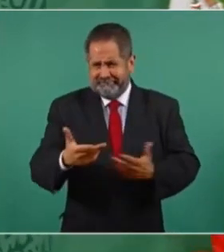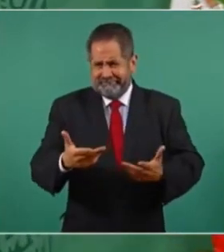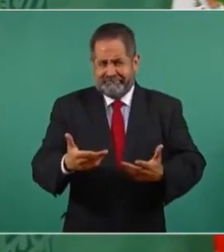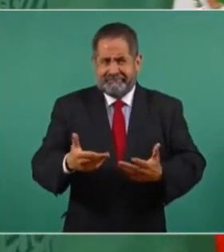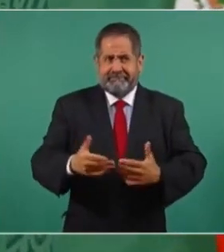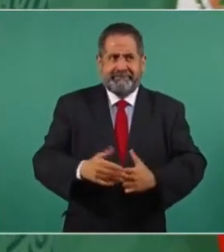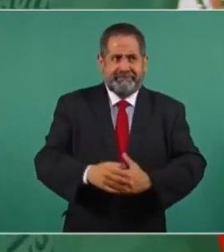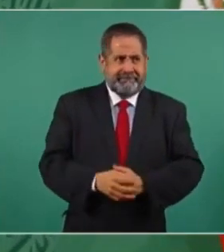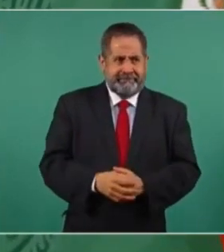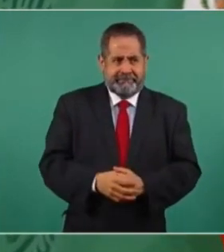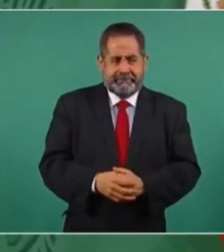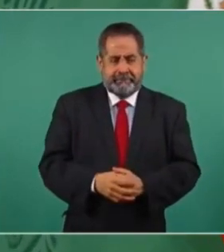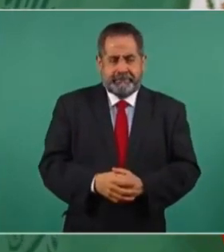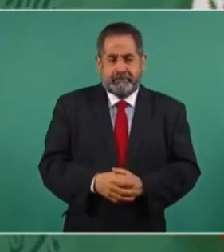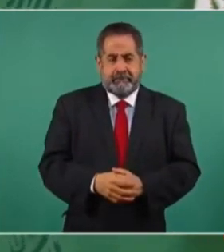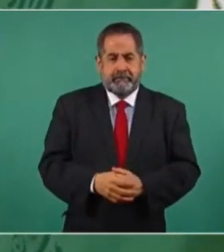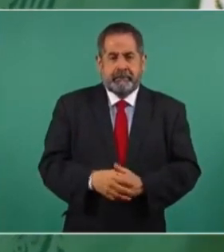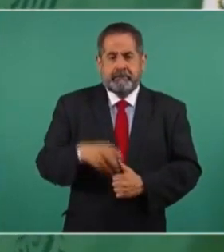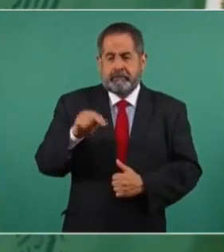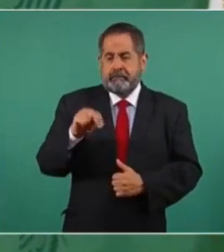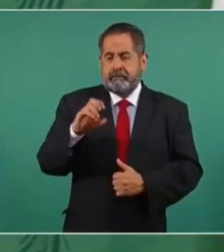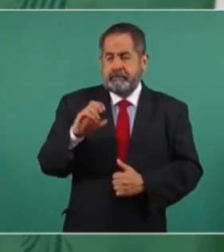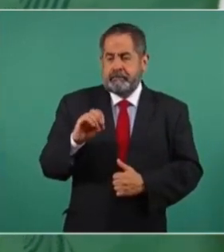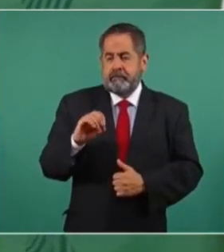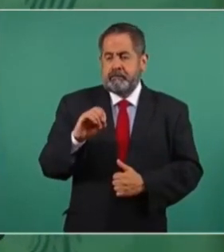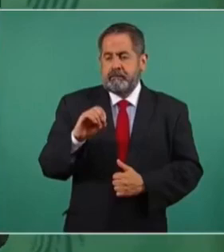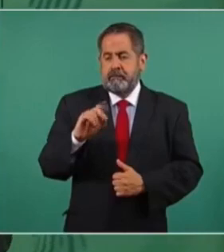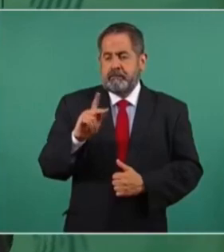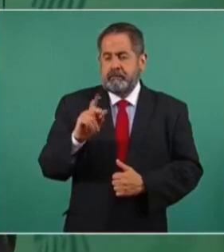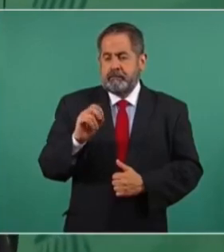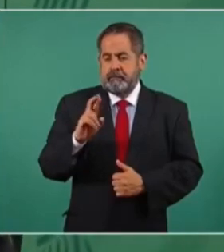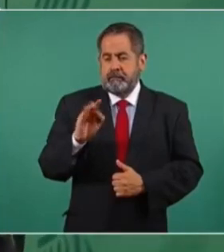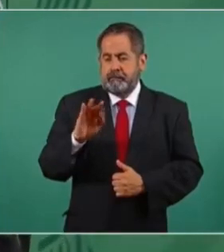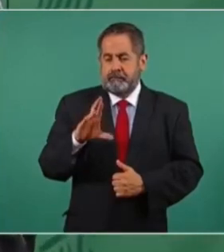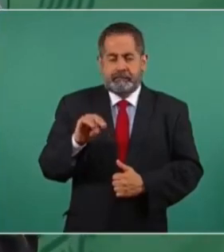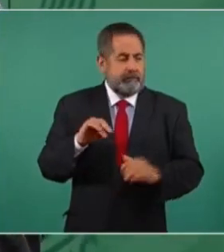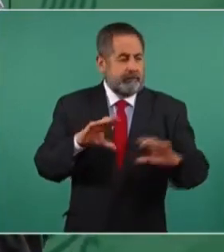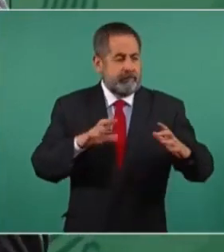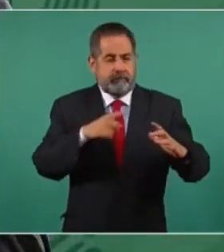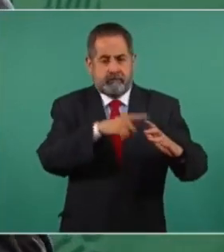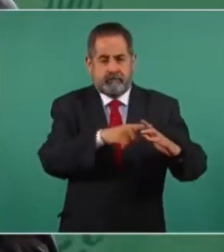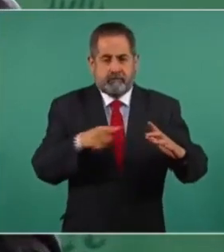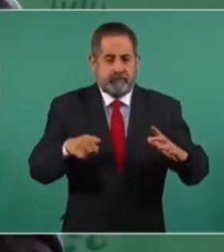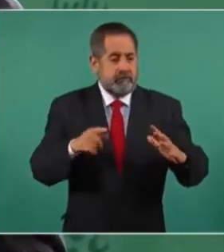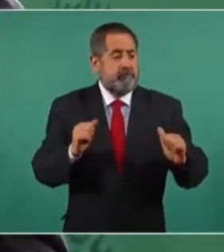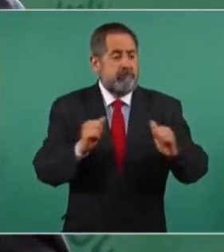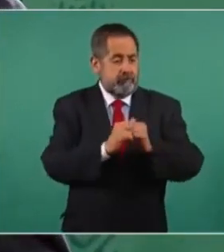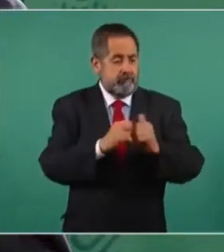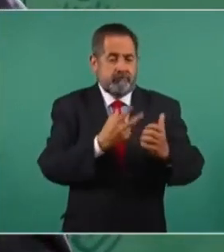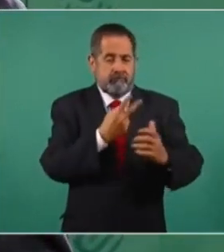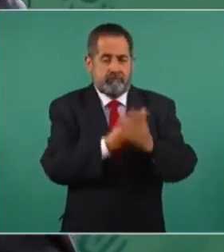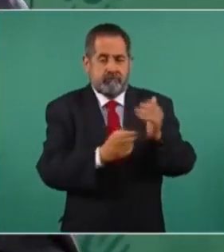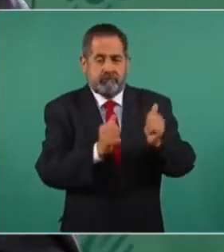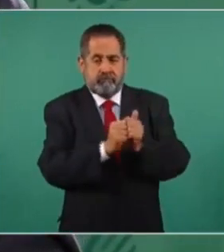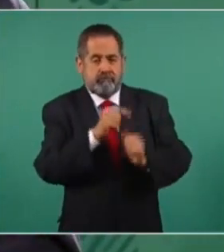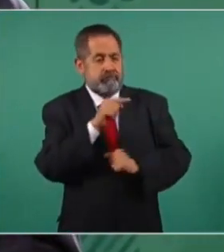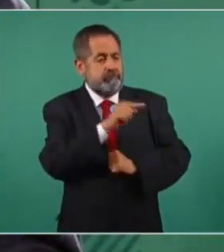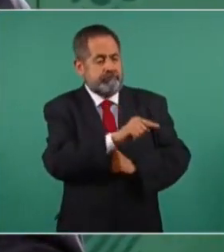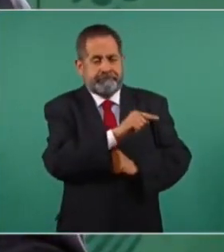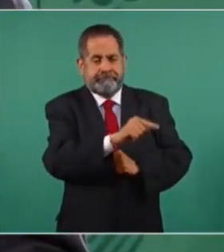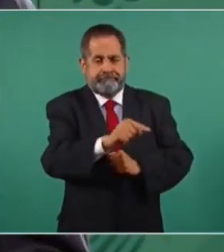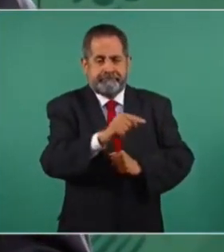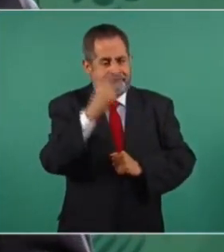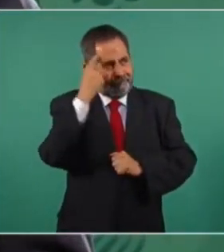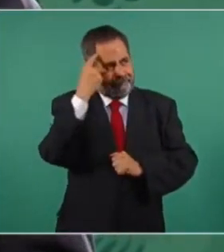El neoliberalismo o neoporfirismo trajo a parejada una